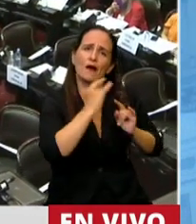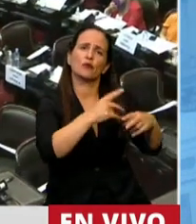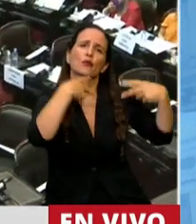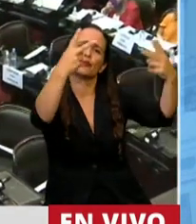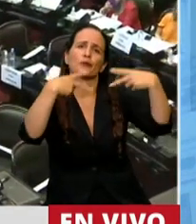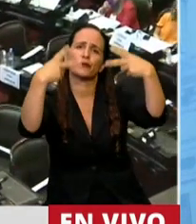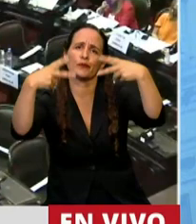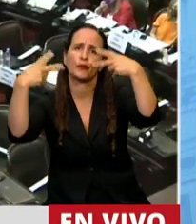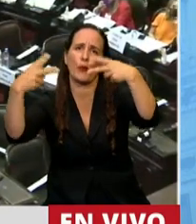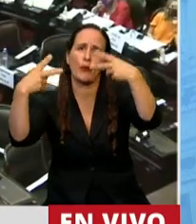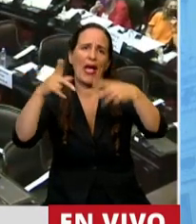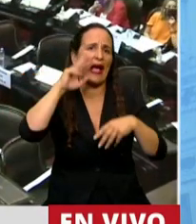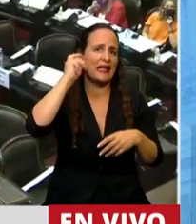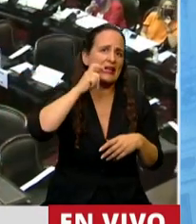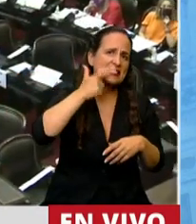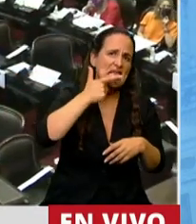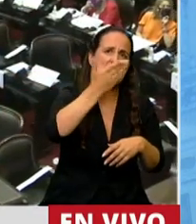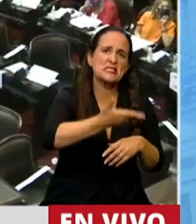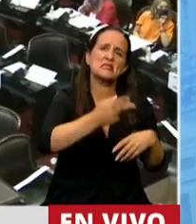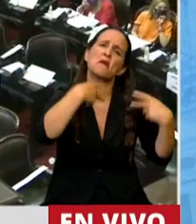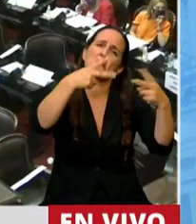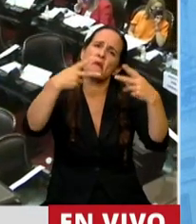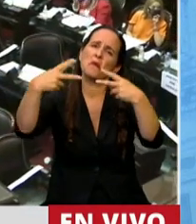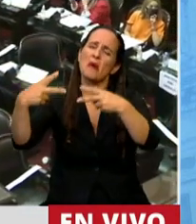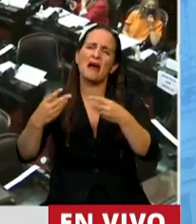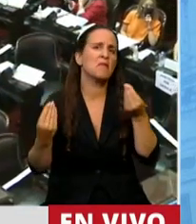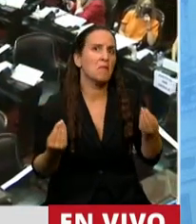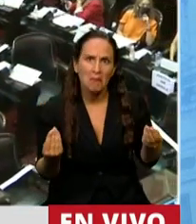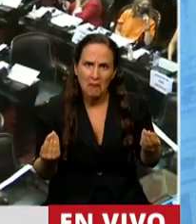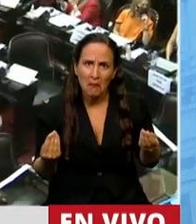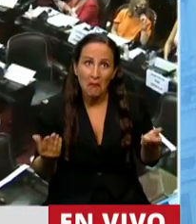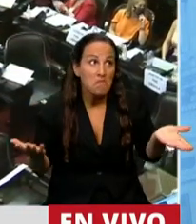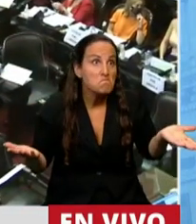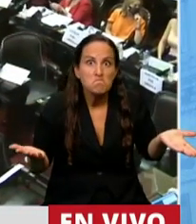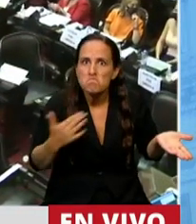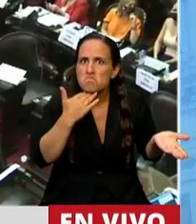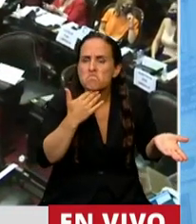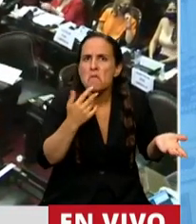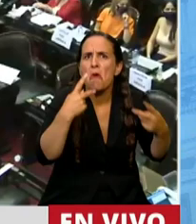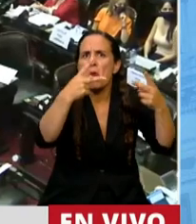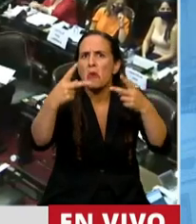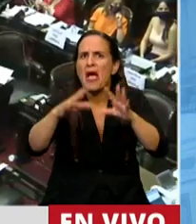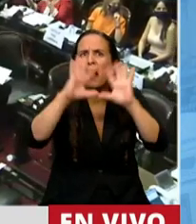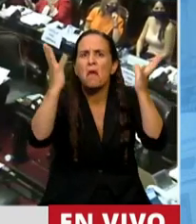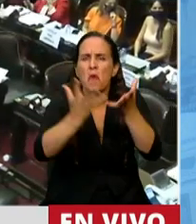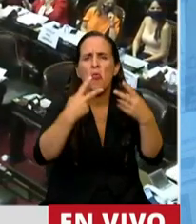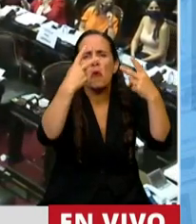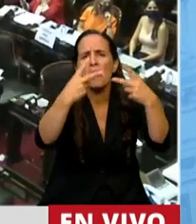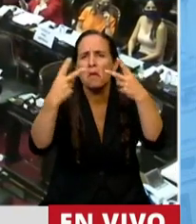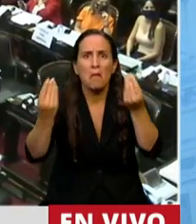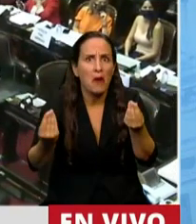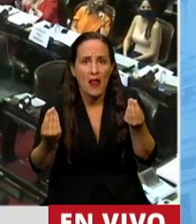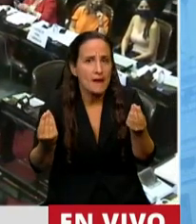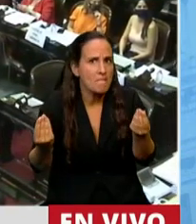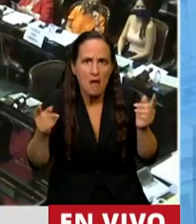Fernando Iglesias para que todavía no sabemos a qué fue a distintos viajes en el mundo, porque la verdad que en